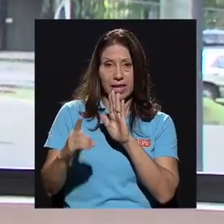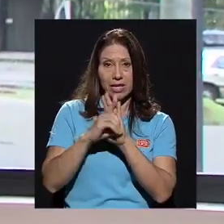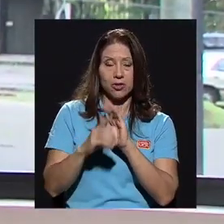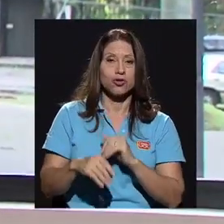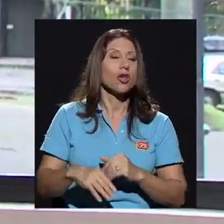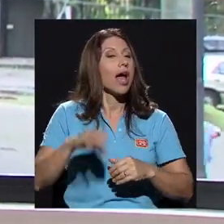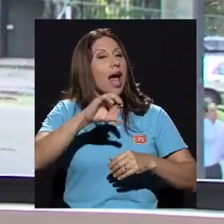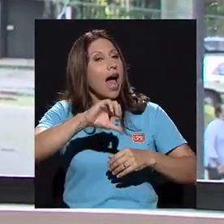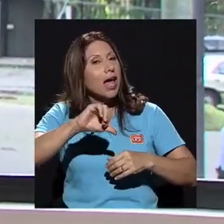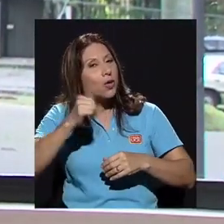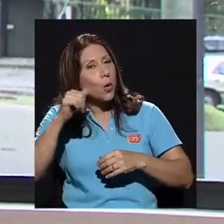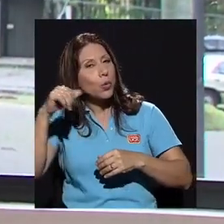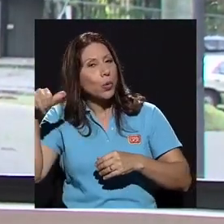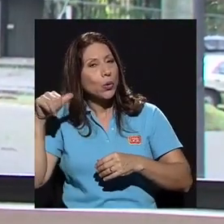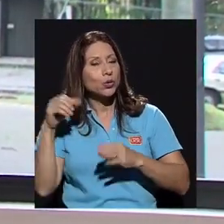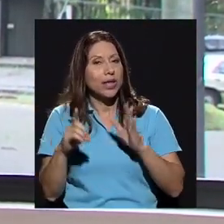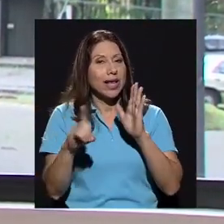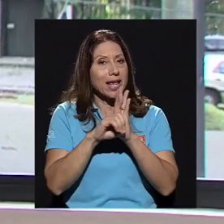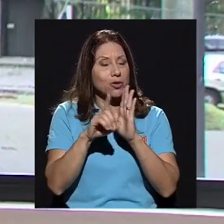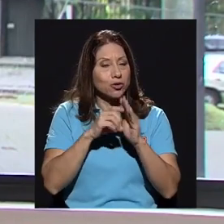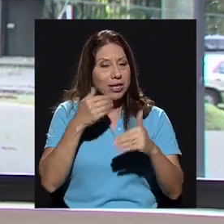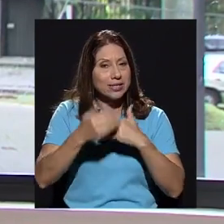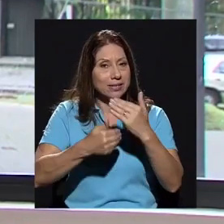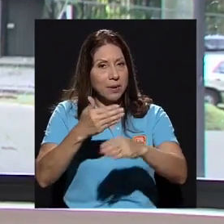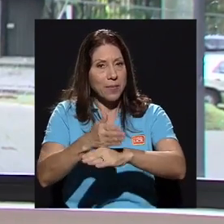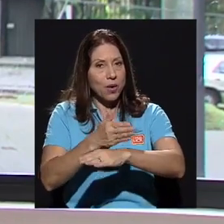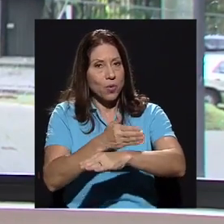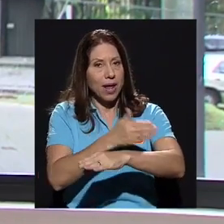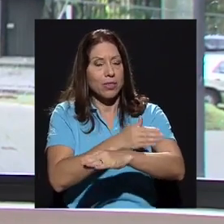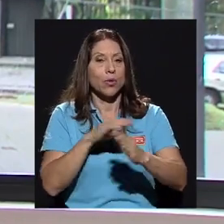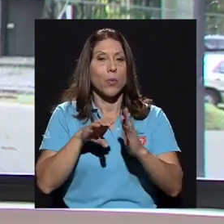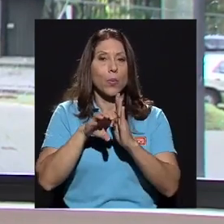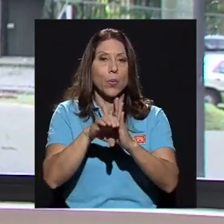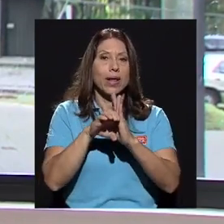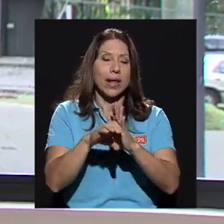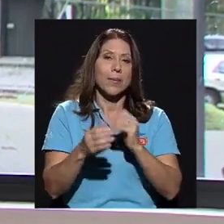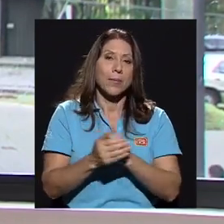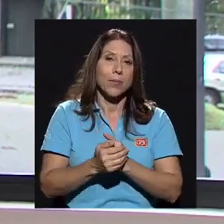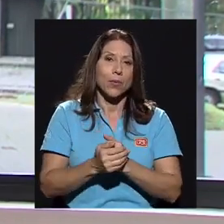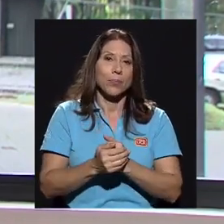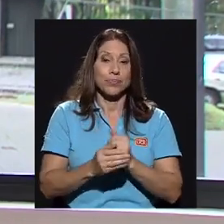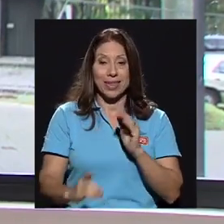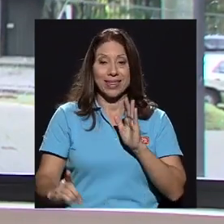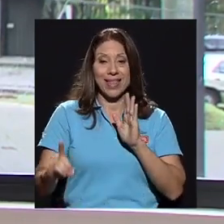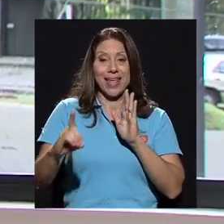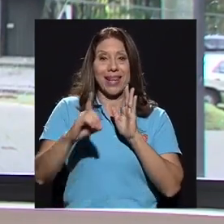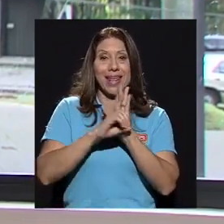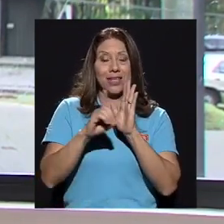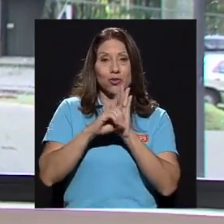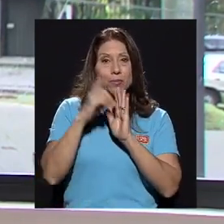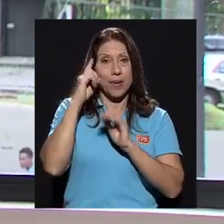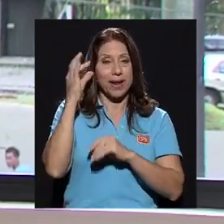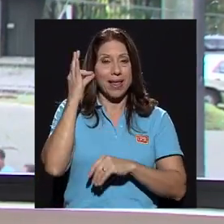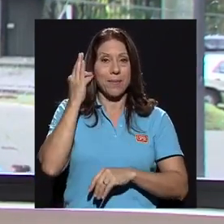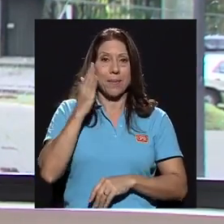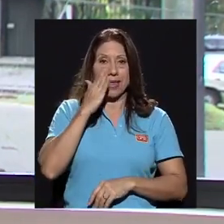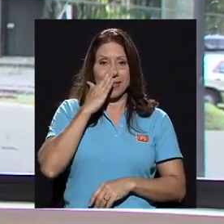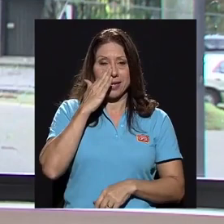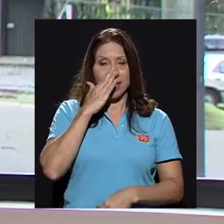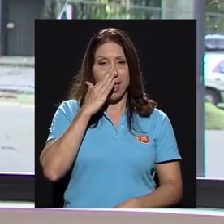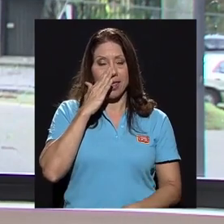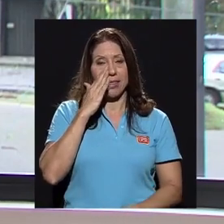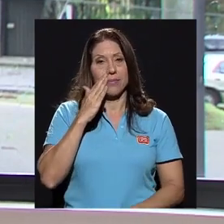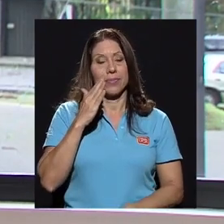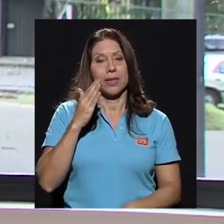otros derechos que se están mejorando. Por ejemplo, hay derechos de maternidad en donde se están dando